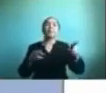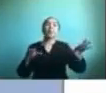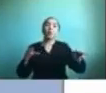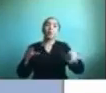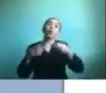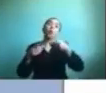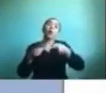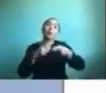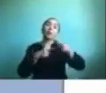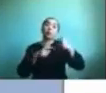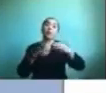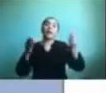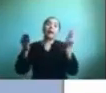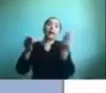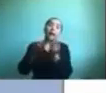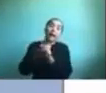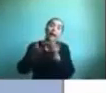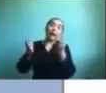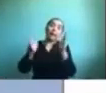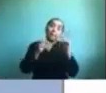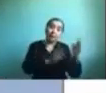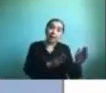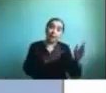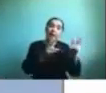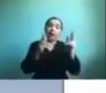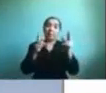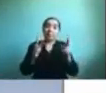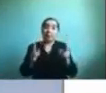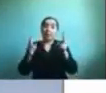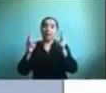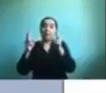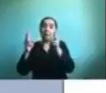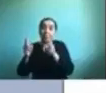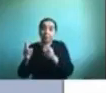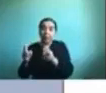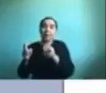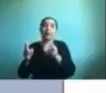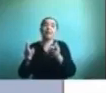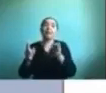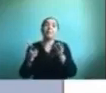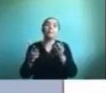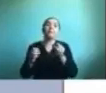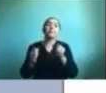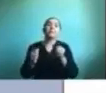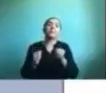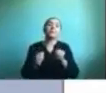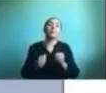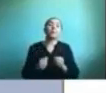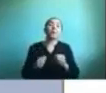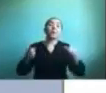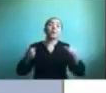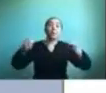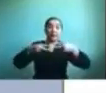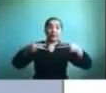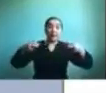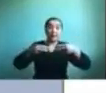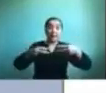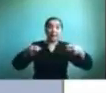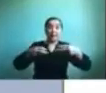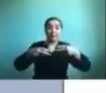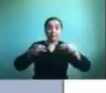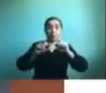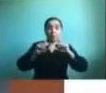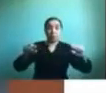capítulos para que podamos irlo leyendo de a poquito tiene la opción de ponerle el texto poner el